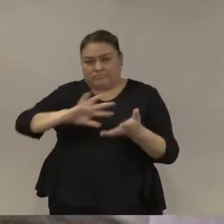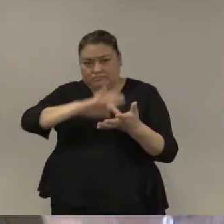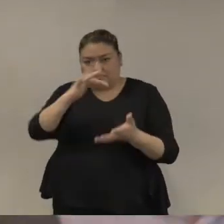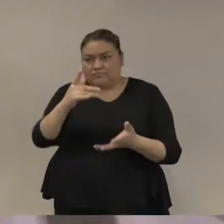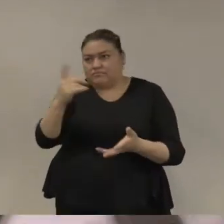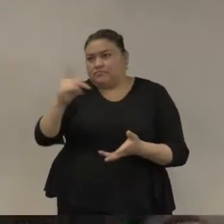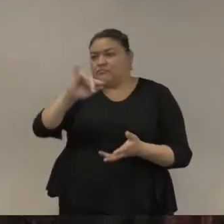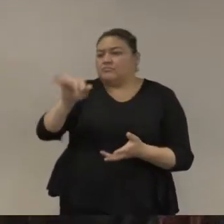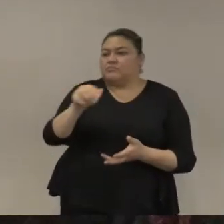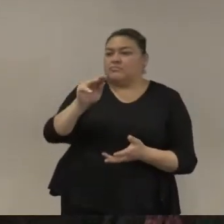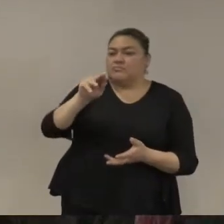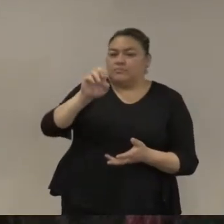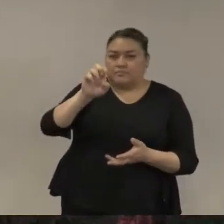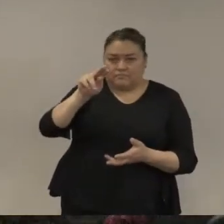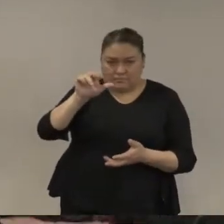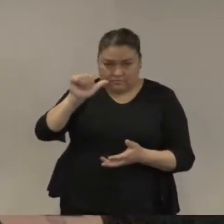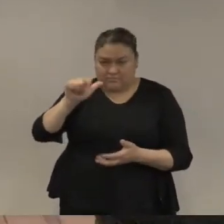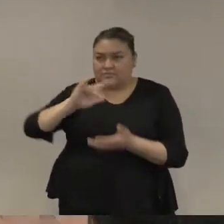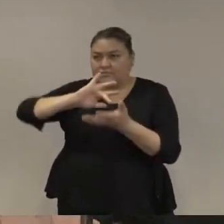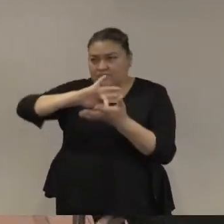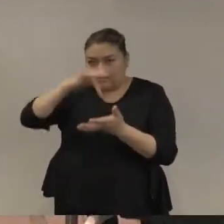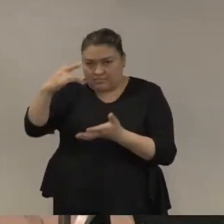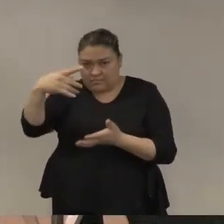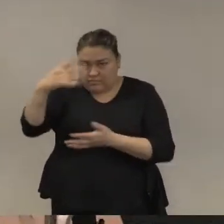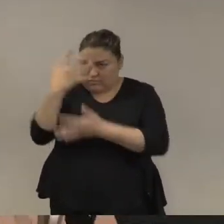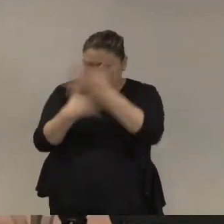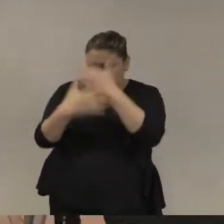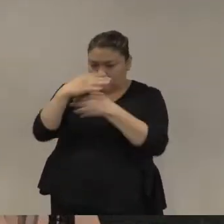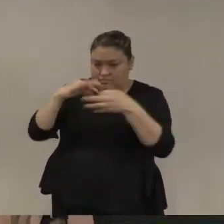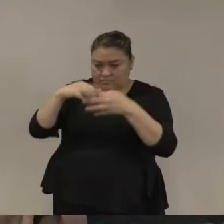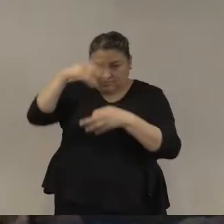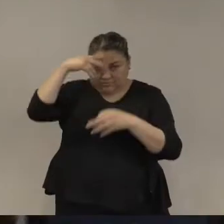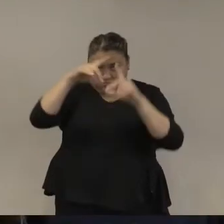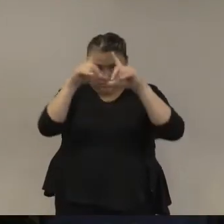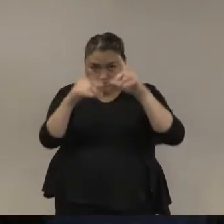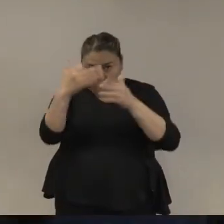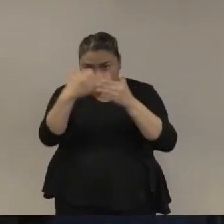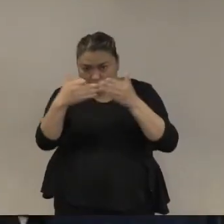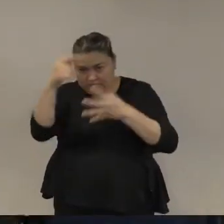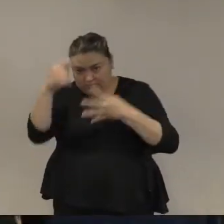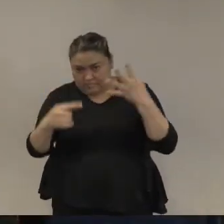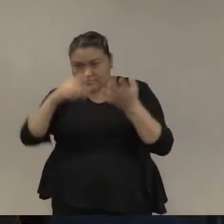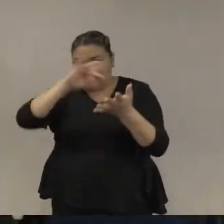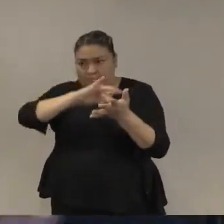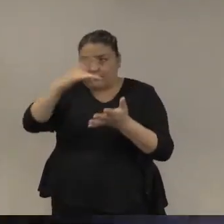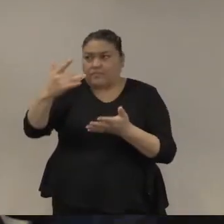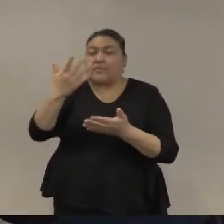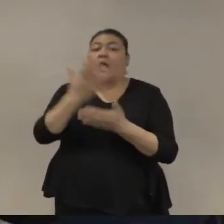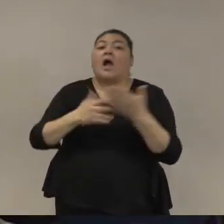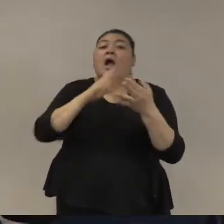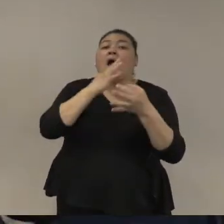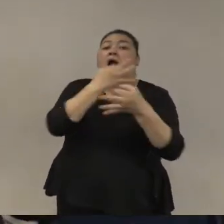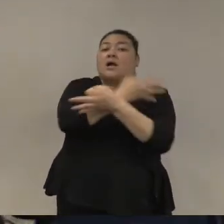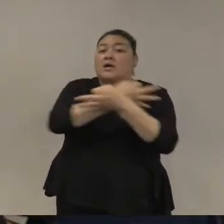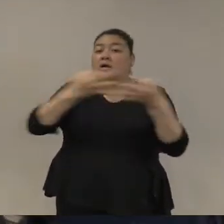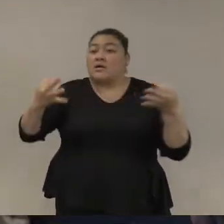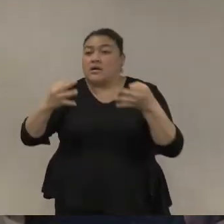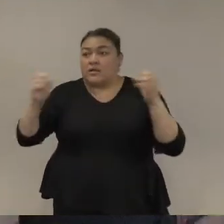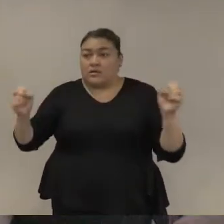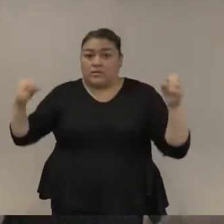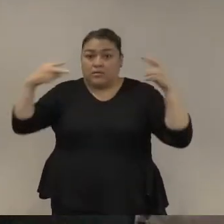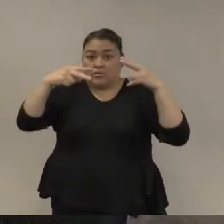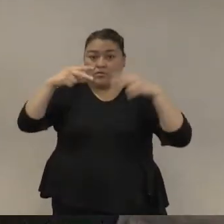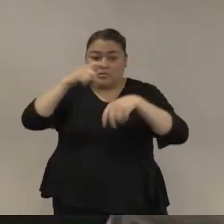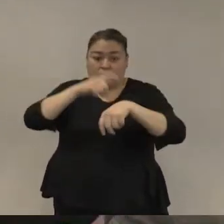tus comentarios por los retos a los que haces énfasis para México y bueno les avisamos que regresamos a